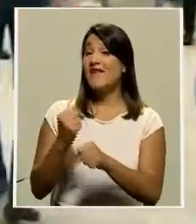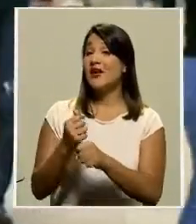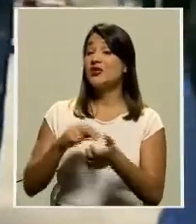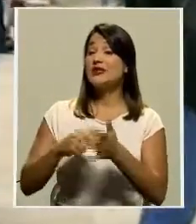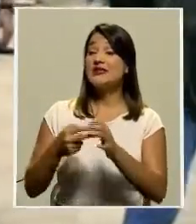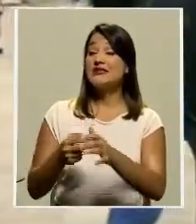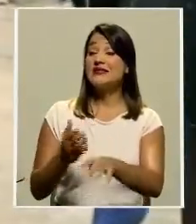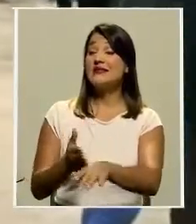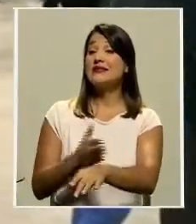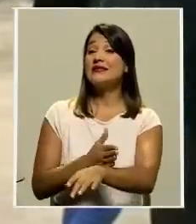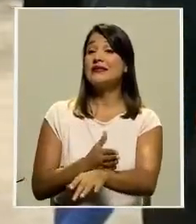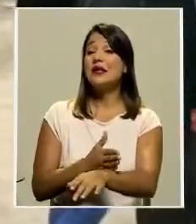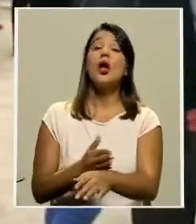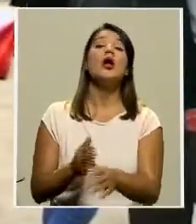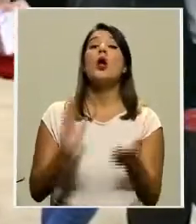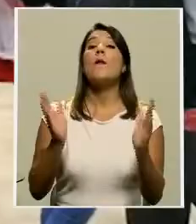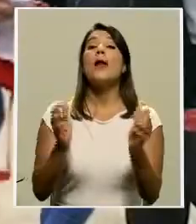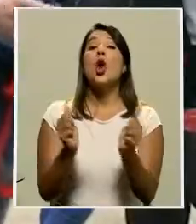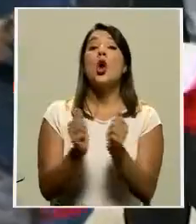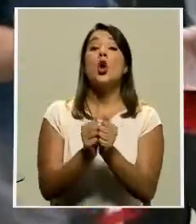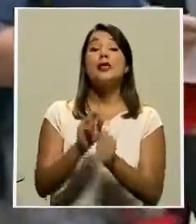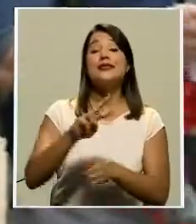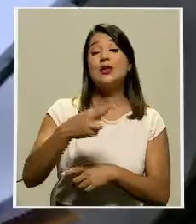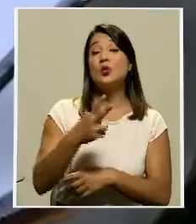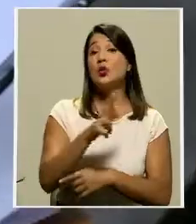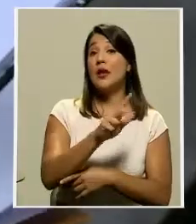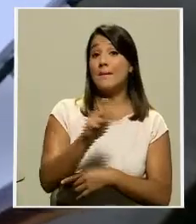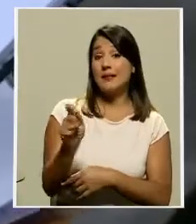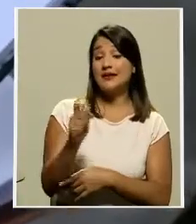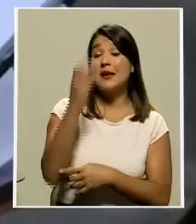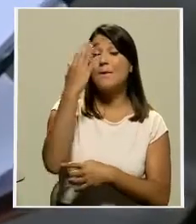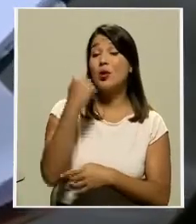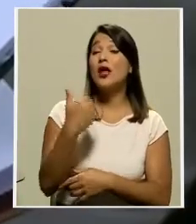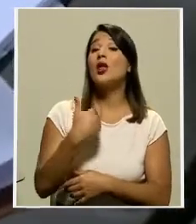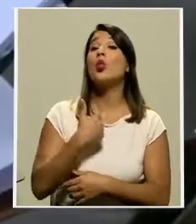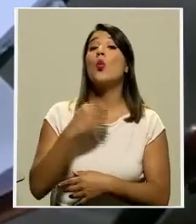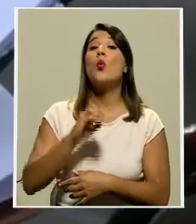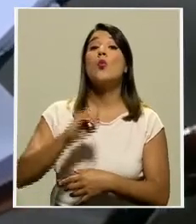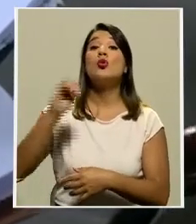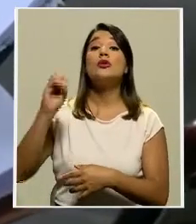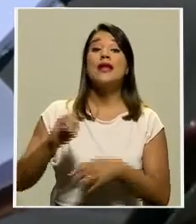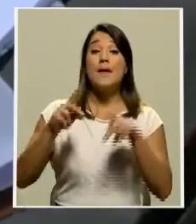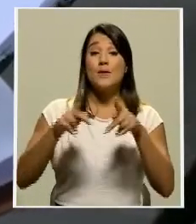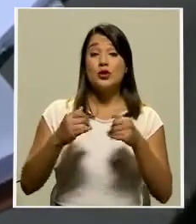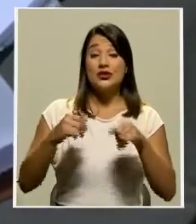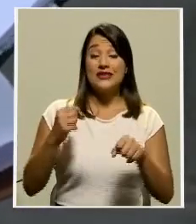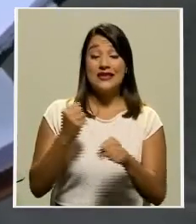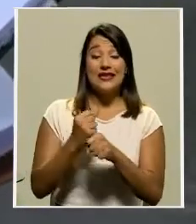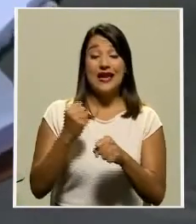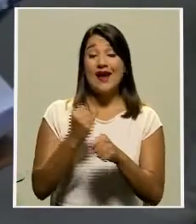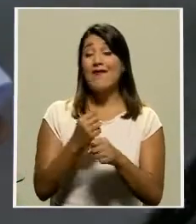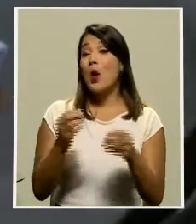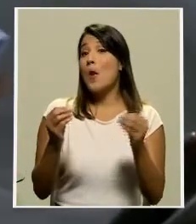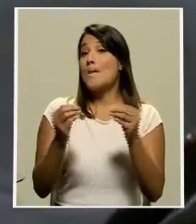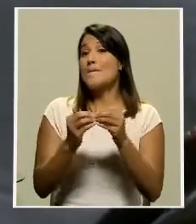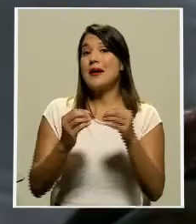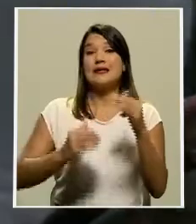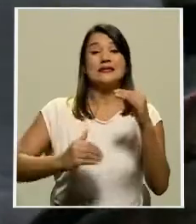comparación al segundo trimestre de ese mismo año, donde se alcanzó la tasa de desempleo más alta, llegando a un